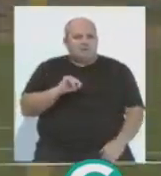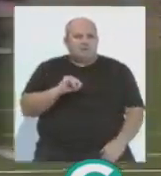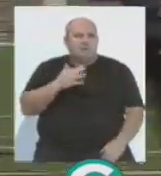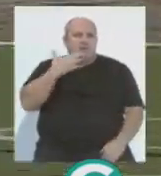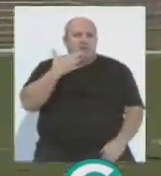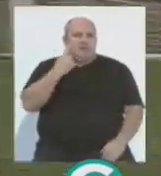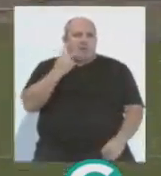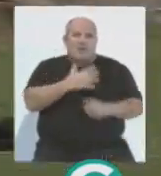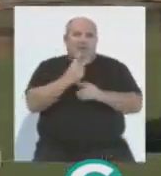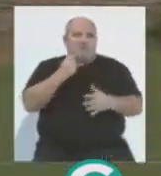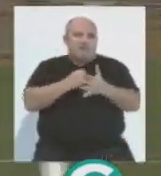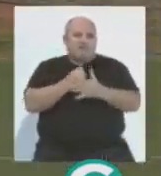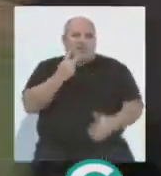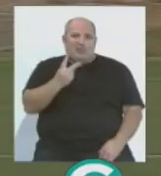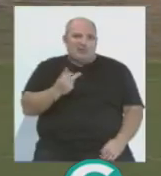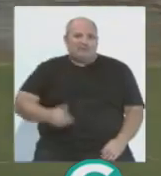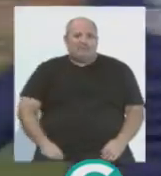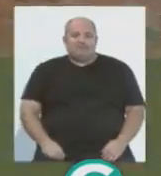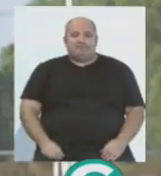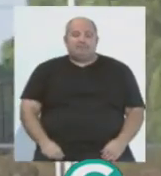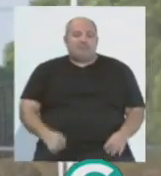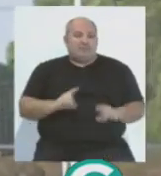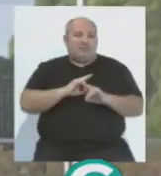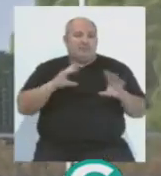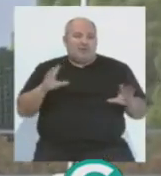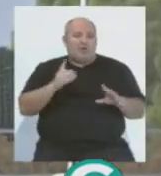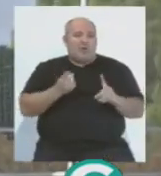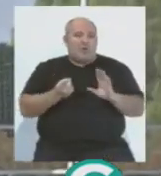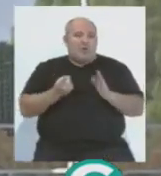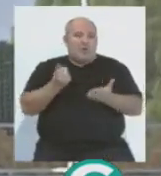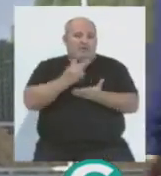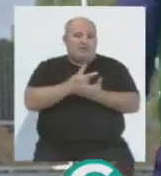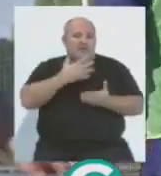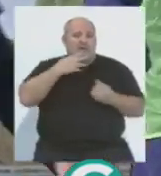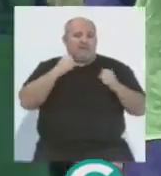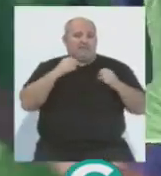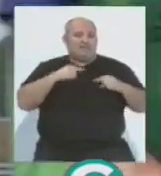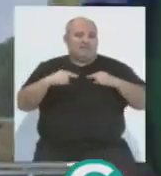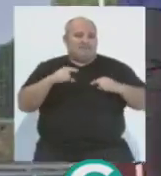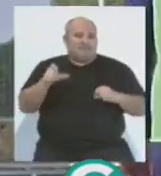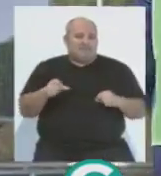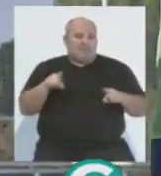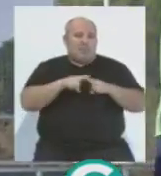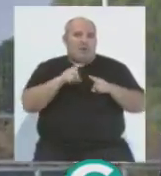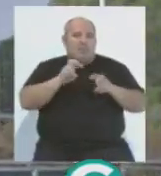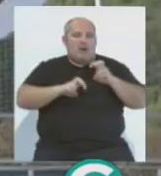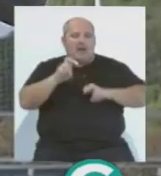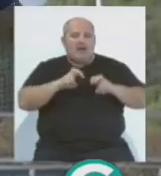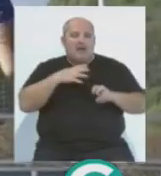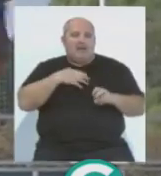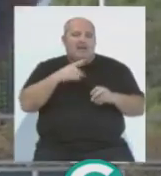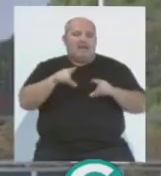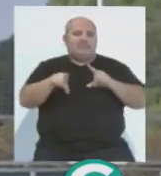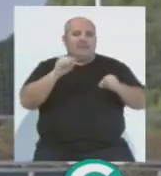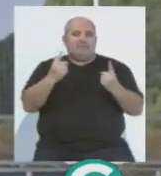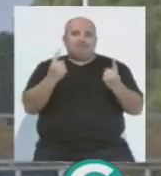cuales solamente pueden jugar dos. Está claro. Yo creo que nuevamente, ¿no? Cervera va a tener que tomar